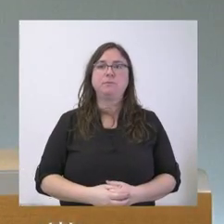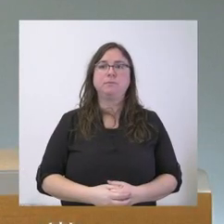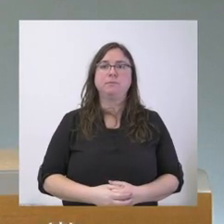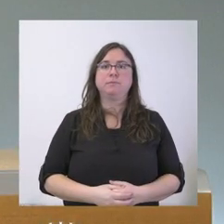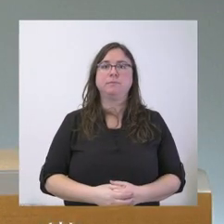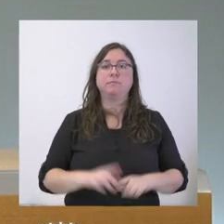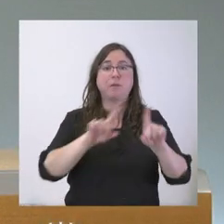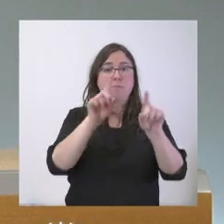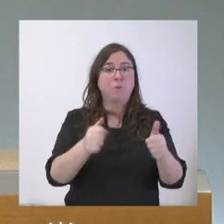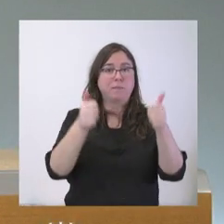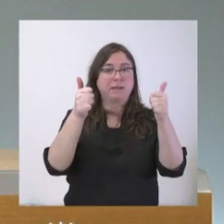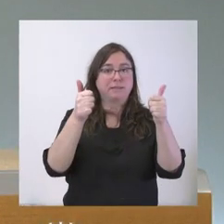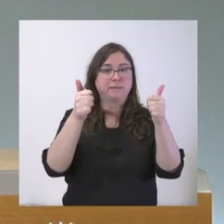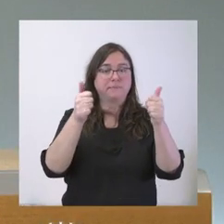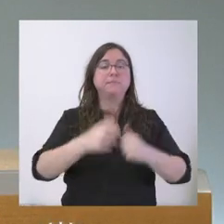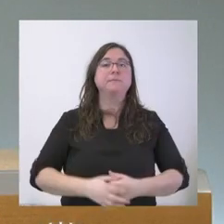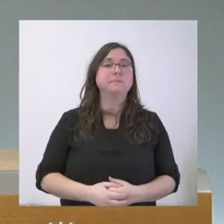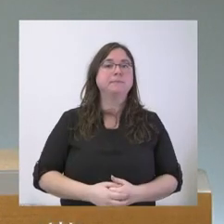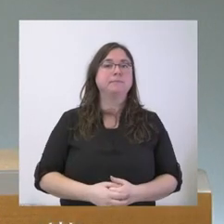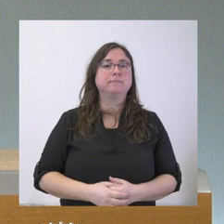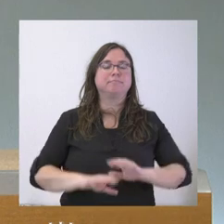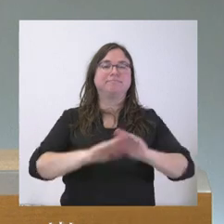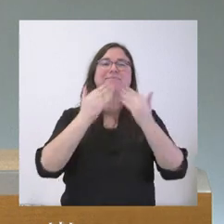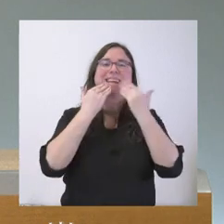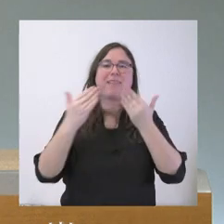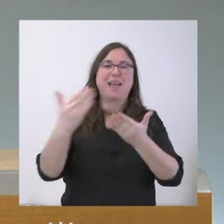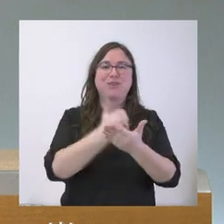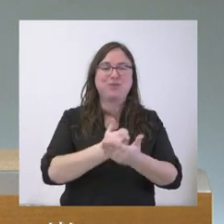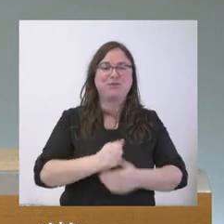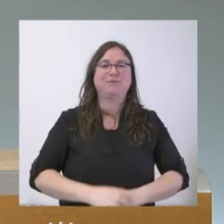¿Alguna pregunta más? Pues gracias a todos.